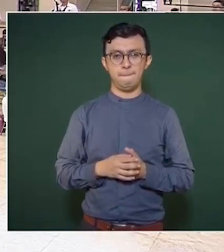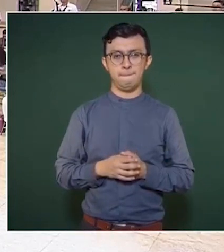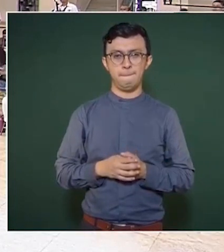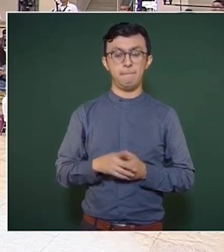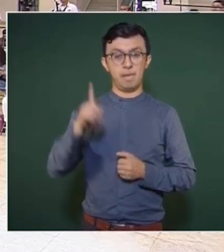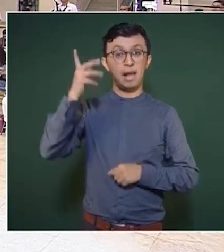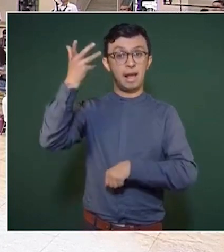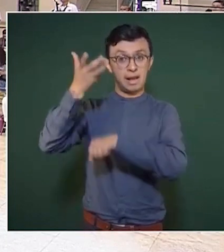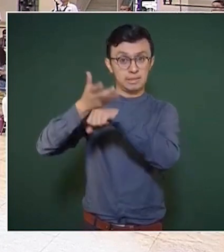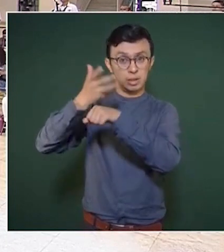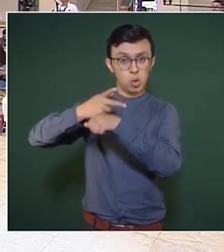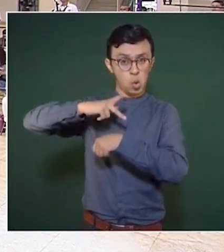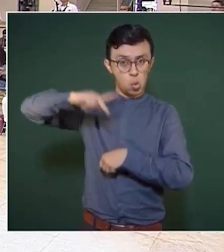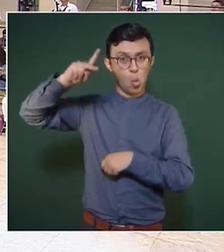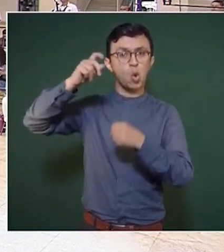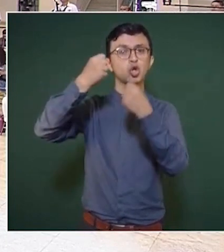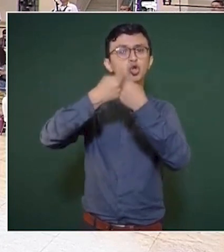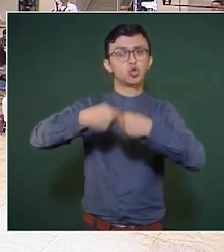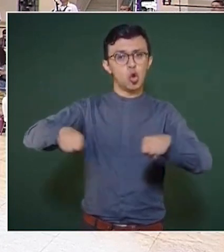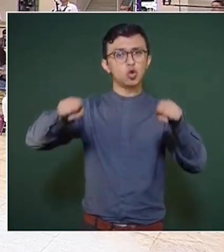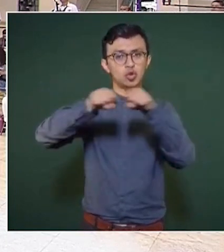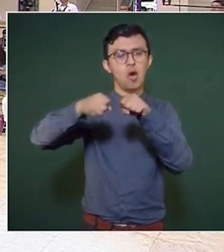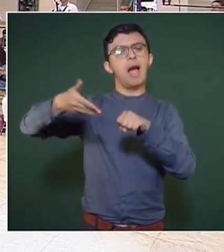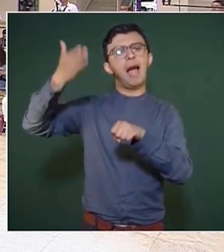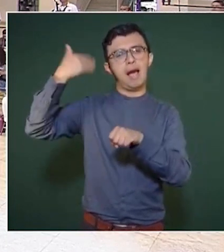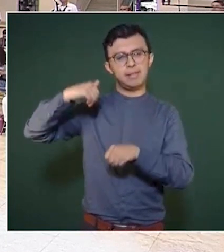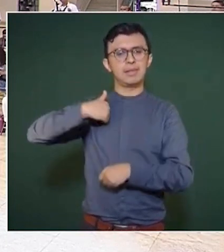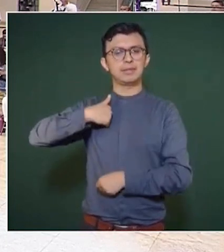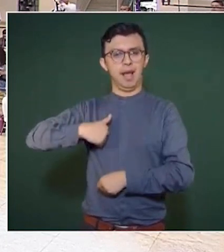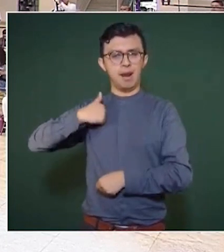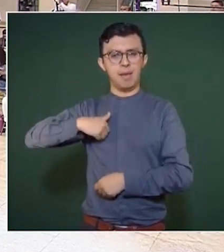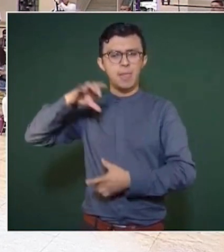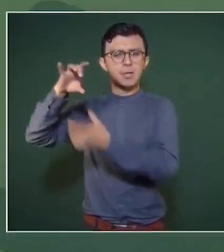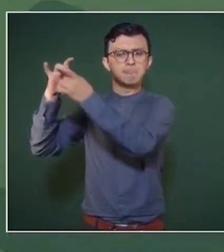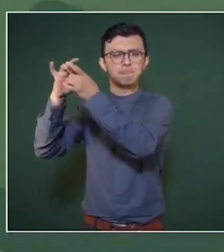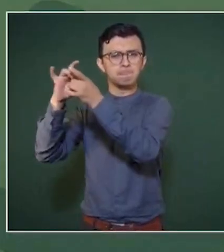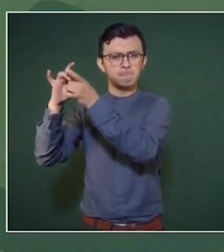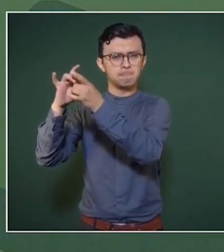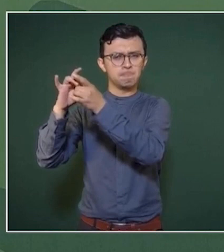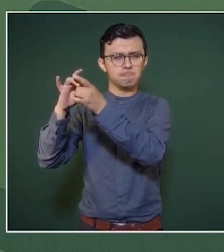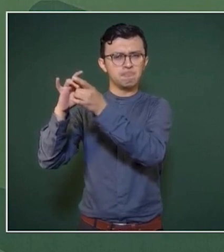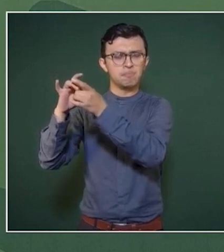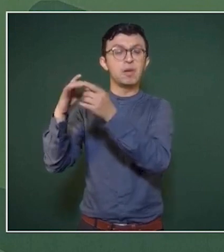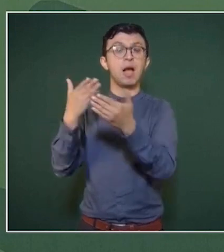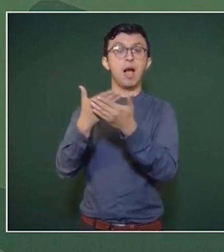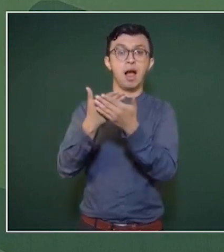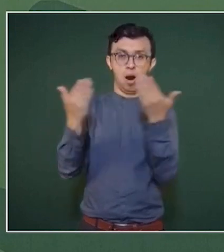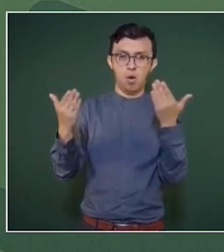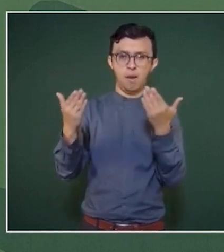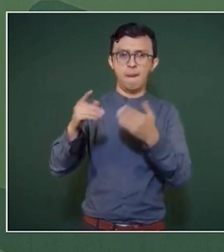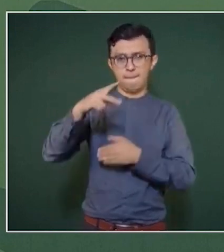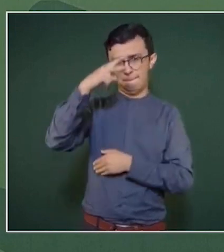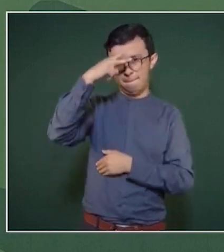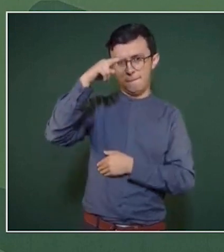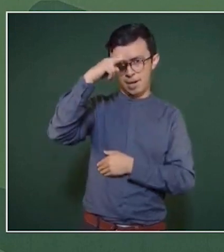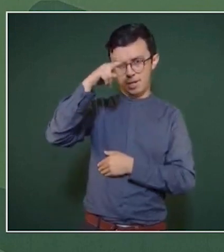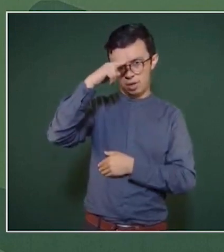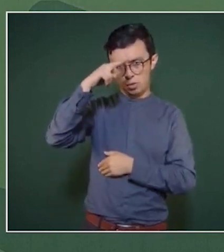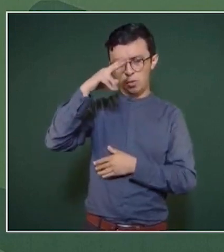Estados Unidos era Canadá. Y ahora es México.